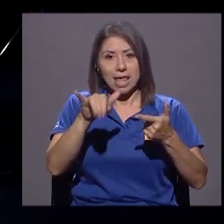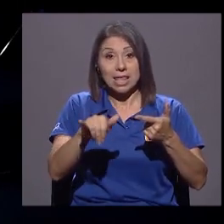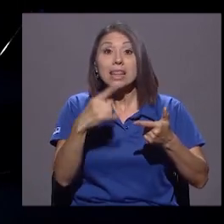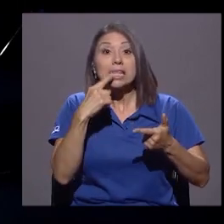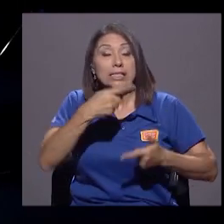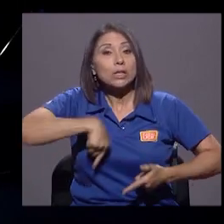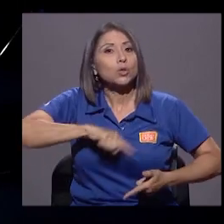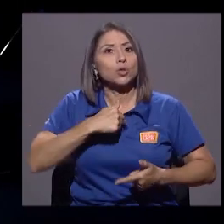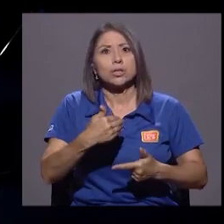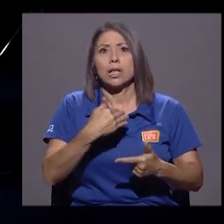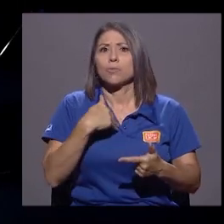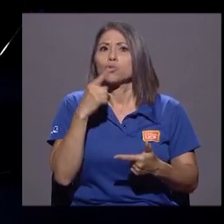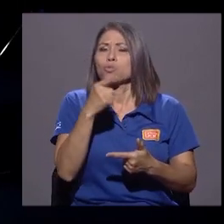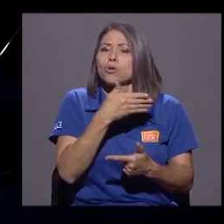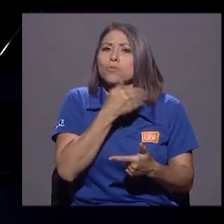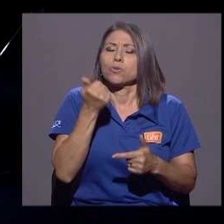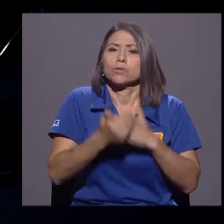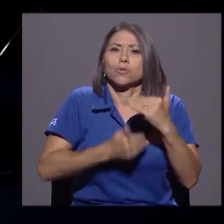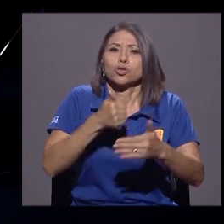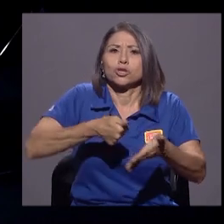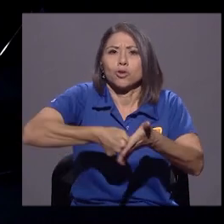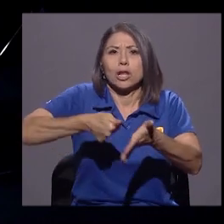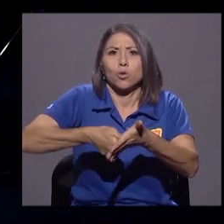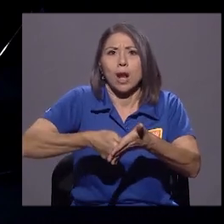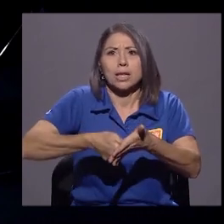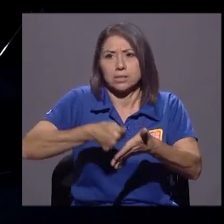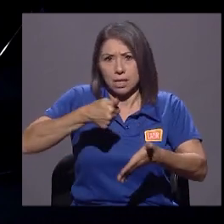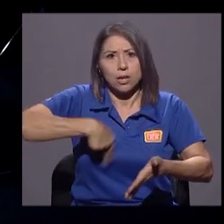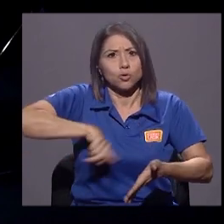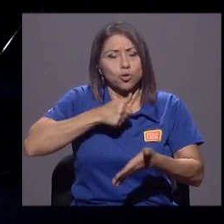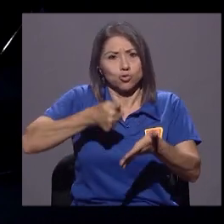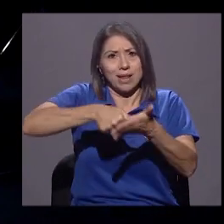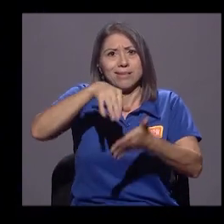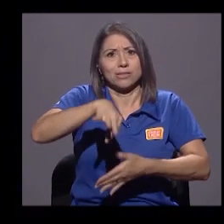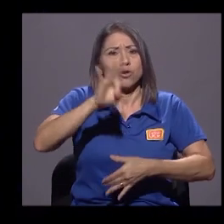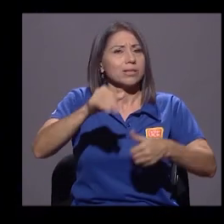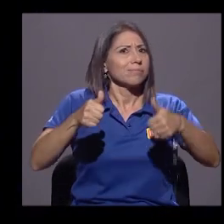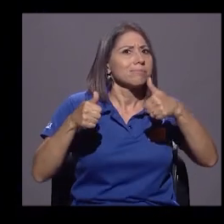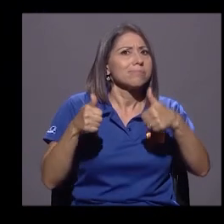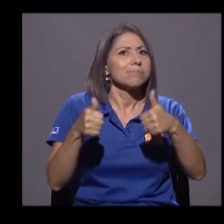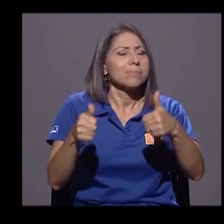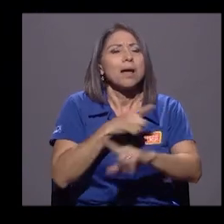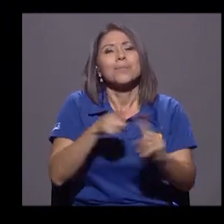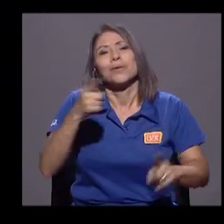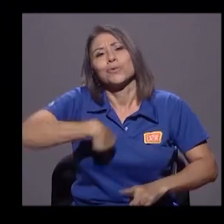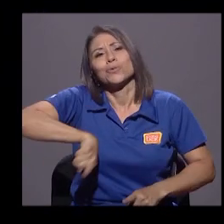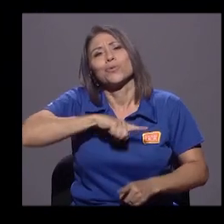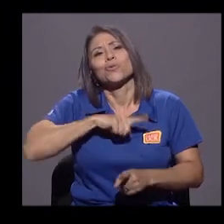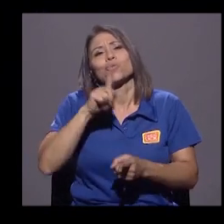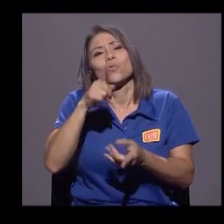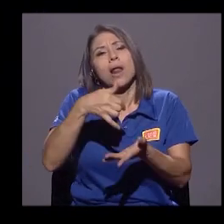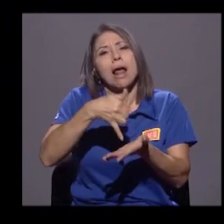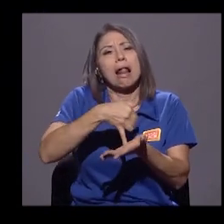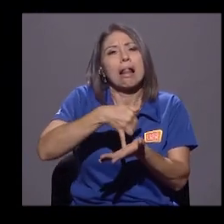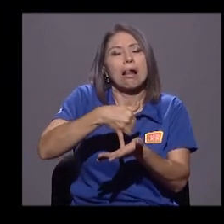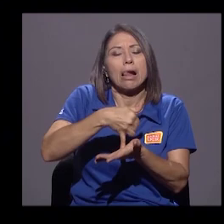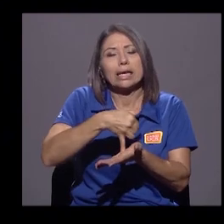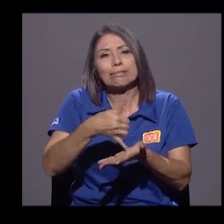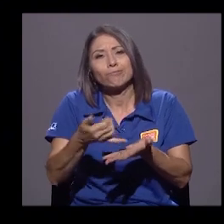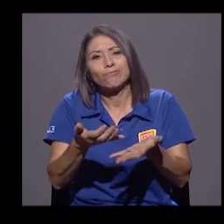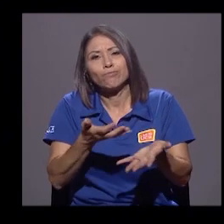mundo y que hacemos muy bien nuestras elecciones, pero que tenemos una mancha, una deficiencia en nuestros